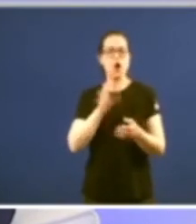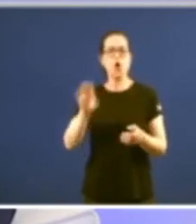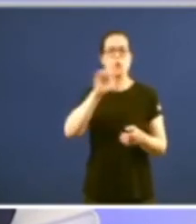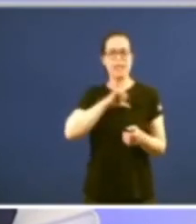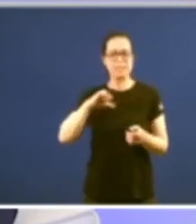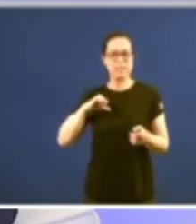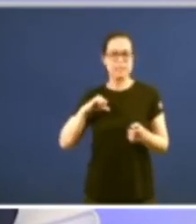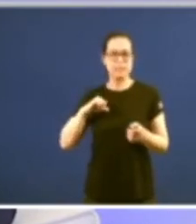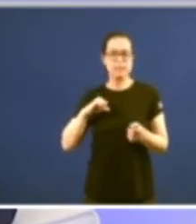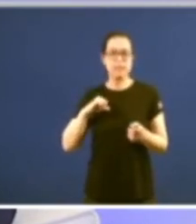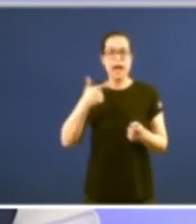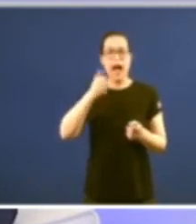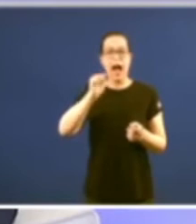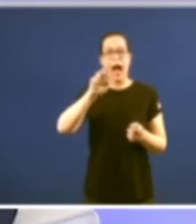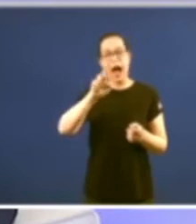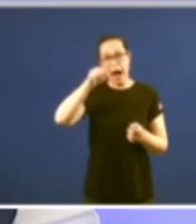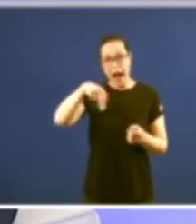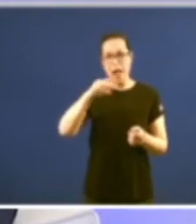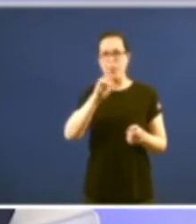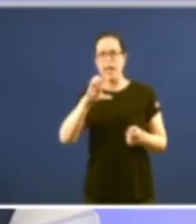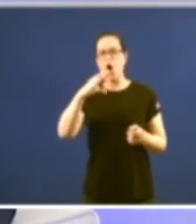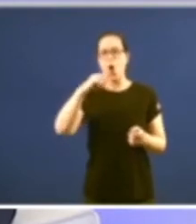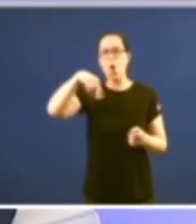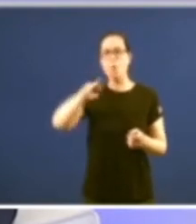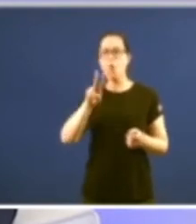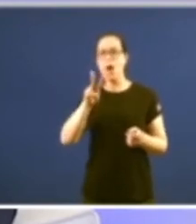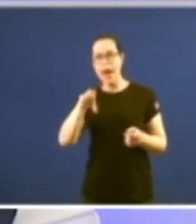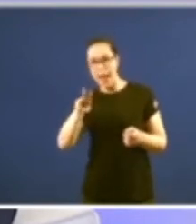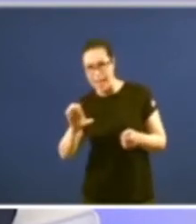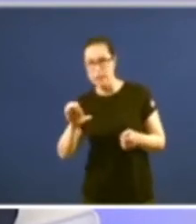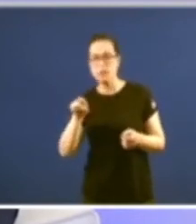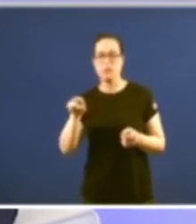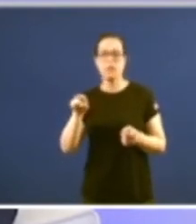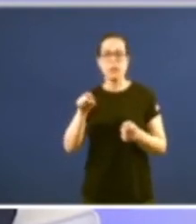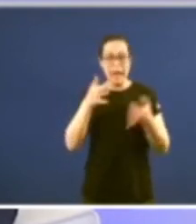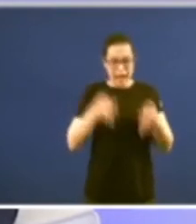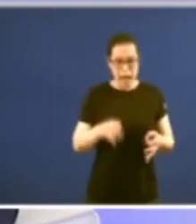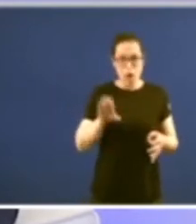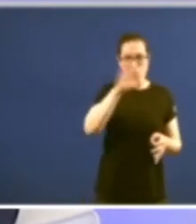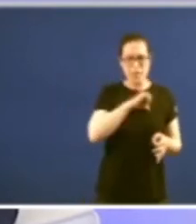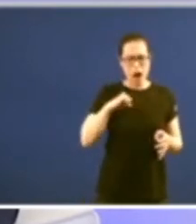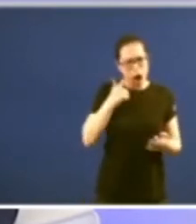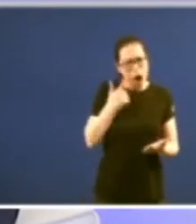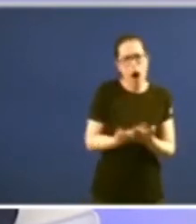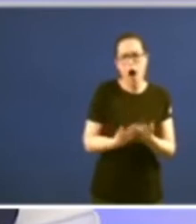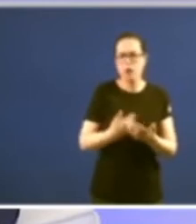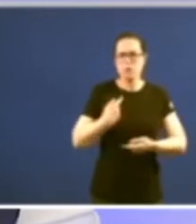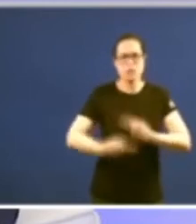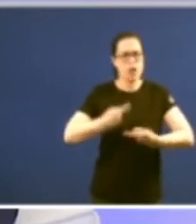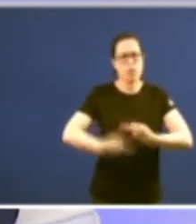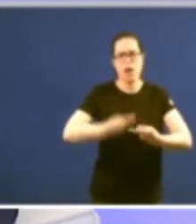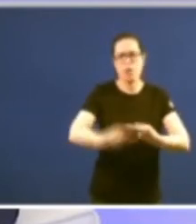comunes e o goberno nacional en España a información autonómica é constante a dinámica autonómica ten un peso